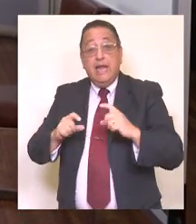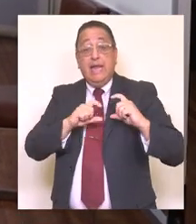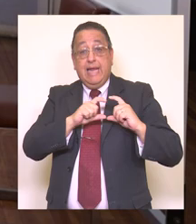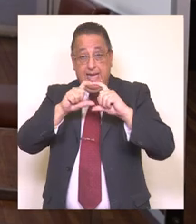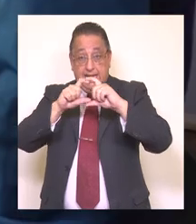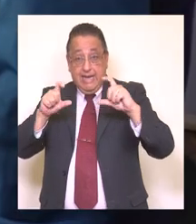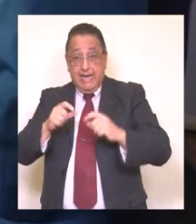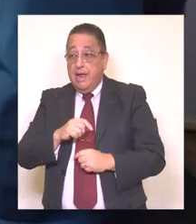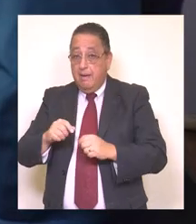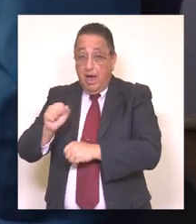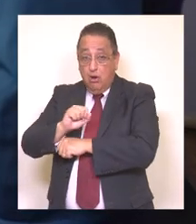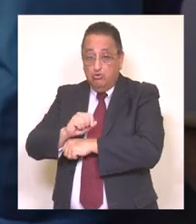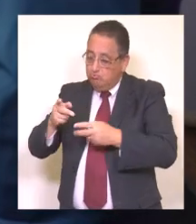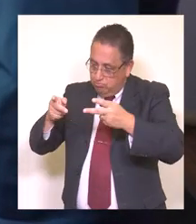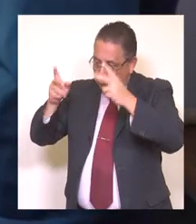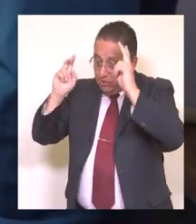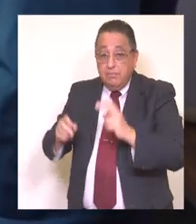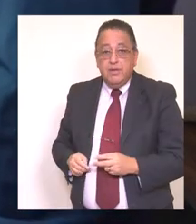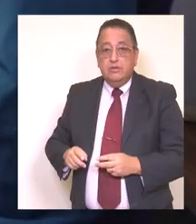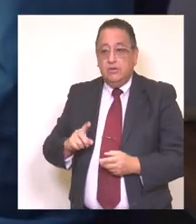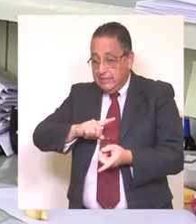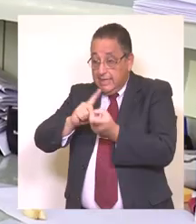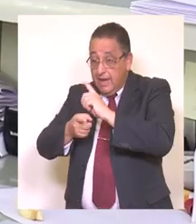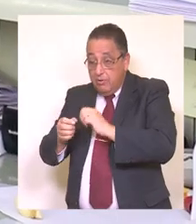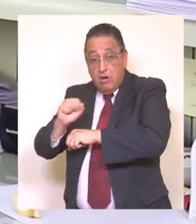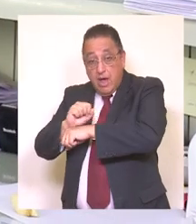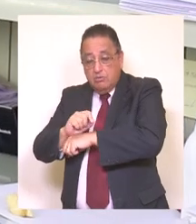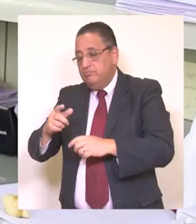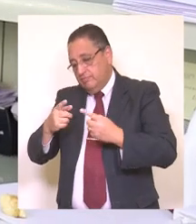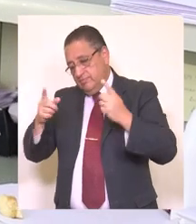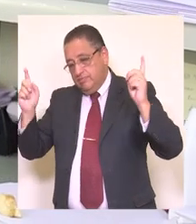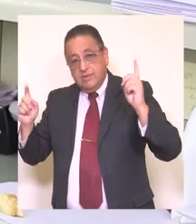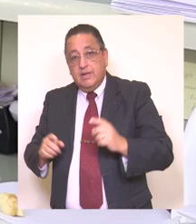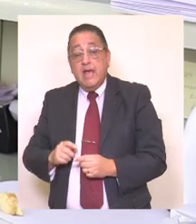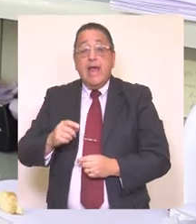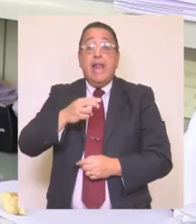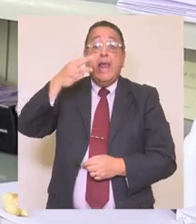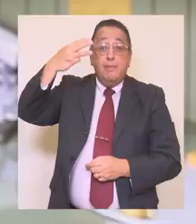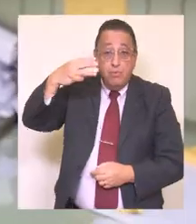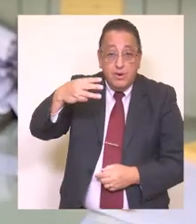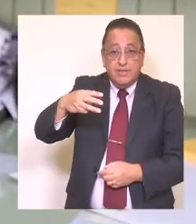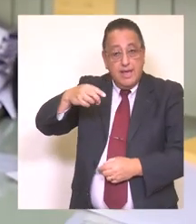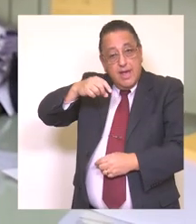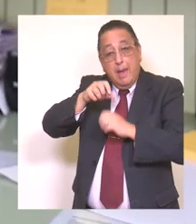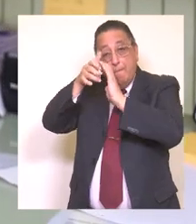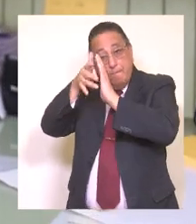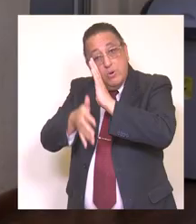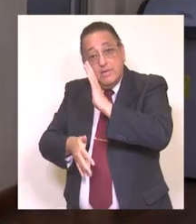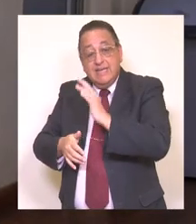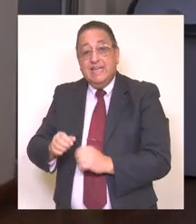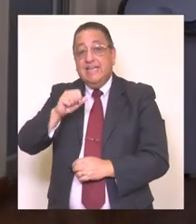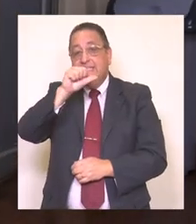transferencias y otros. Por concepto de ingresos, durante el año 2019, la Municipalidad de Mulchen obtuvo